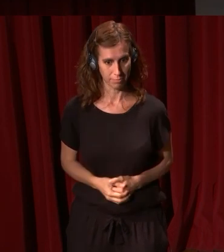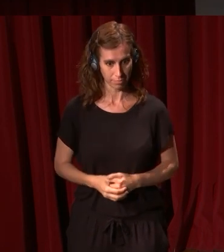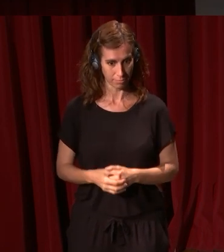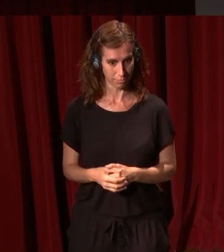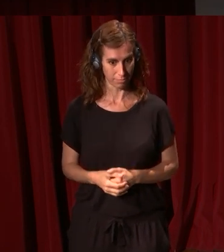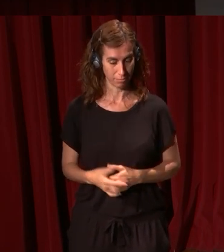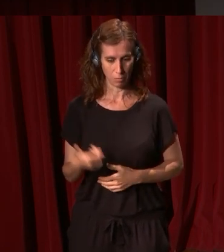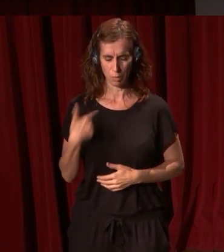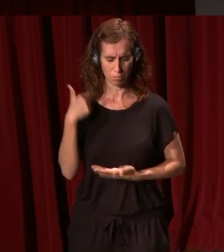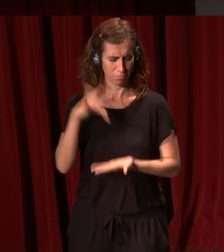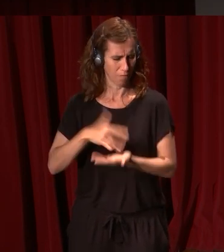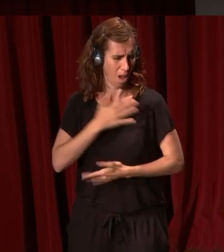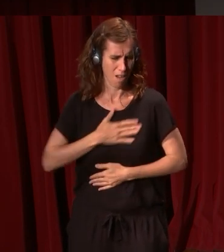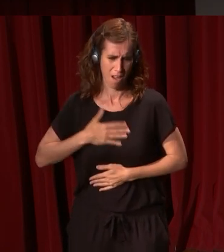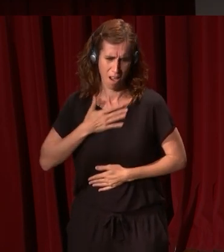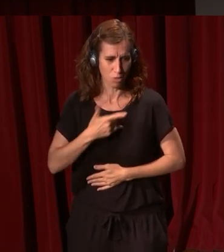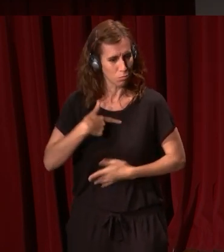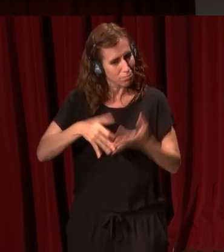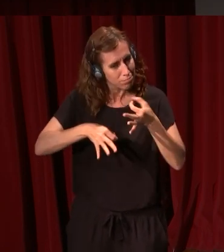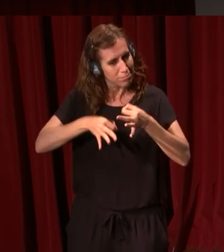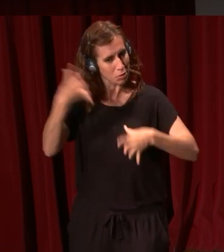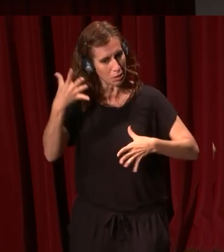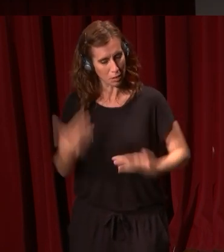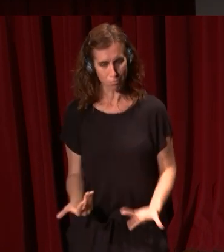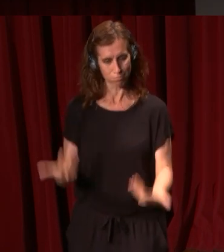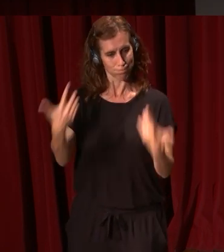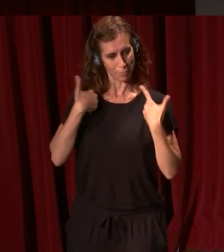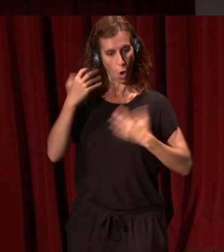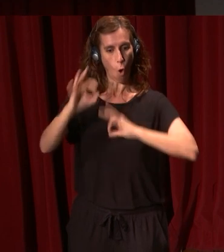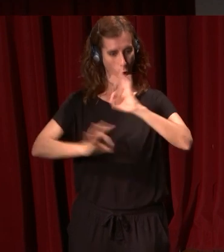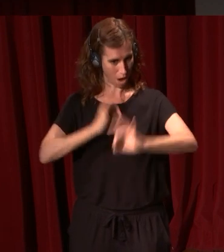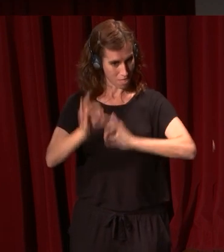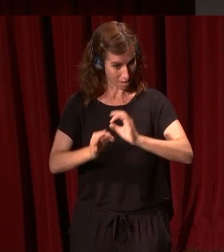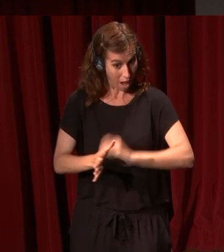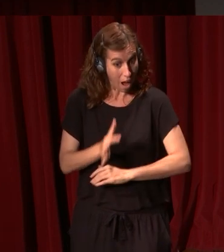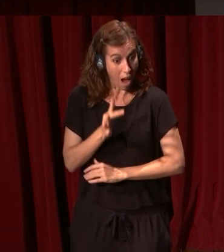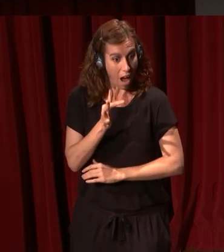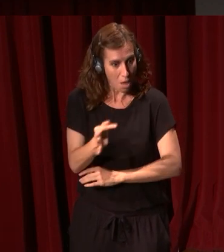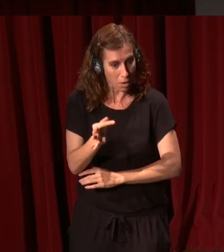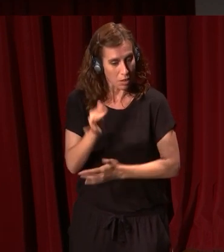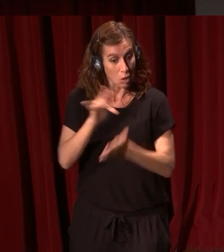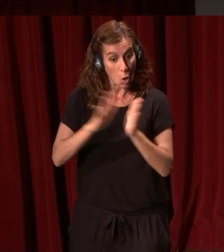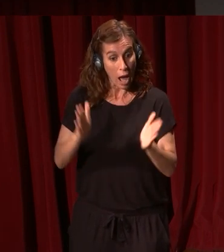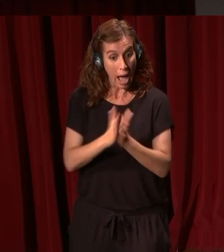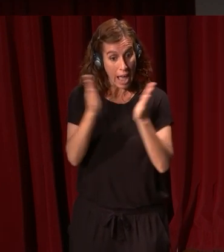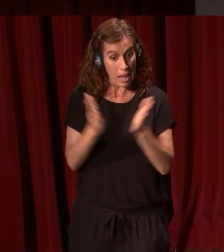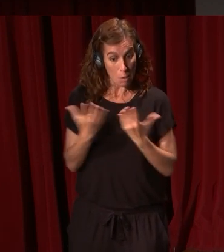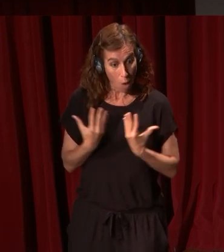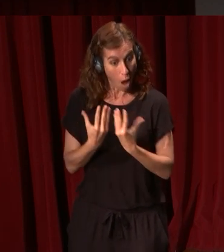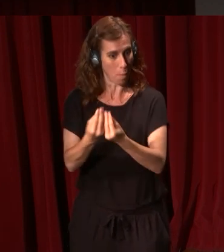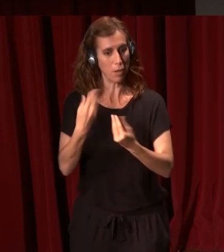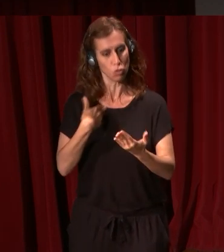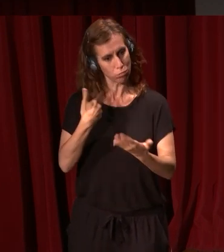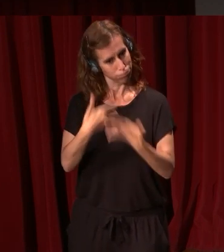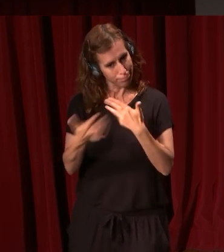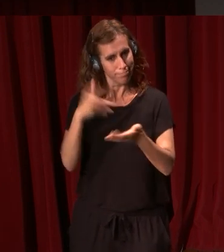con la que estoy encantado. tenido yo la suerte de ser la persona responsable de organizarla y, sobre todo, de escribir el libro que la acompaña, que es quizá